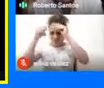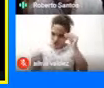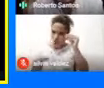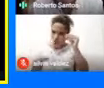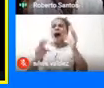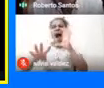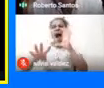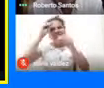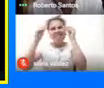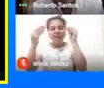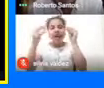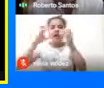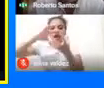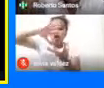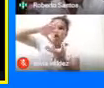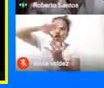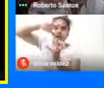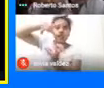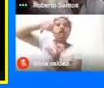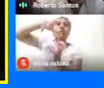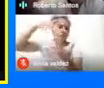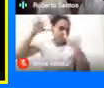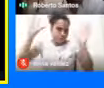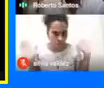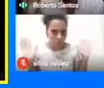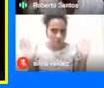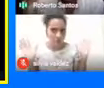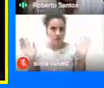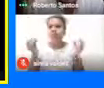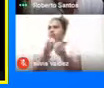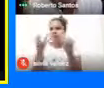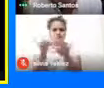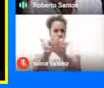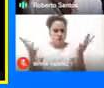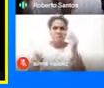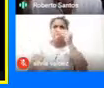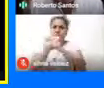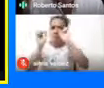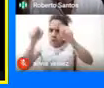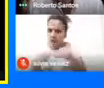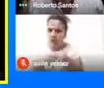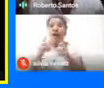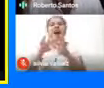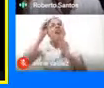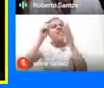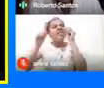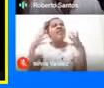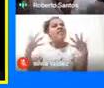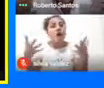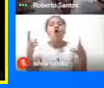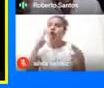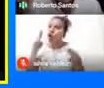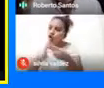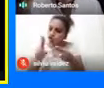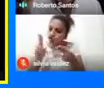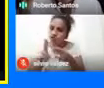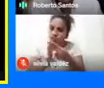de aprender Geografía Y bueno Muchísimas cosas más Y de aprenderlas Conociendo